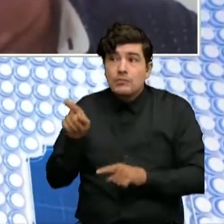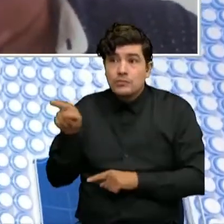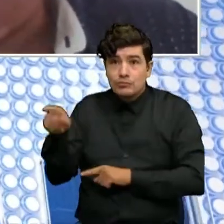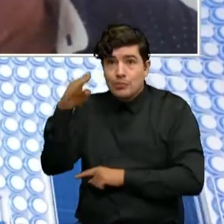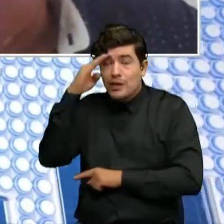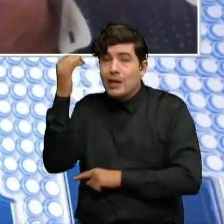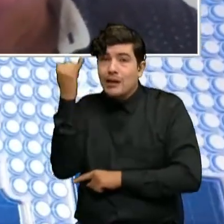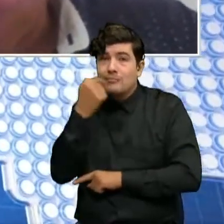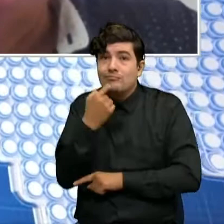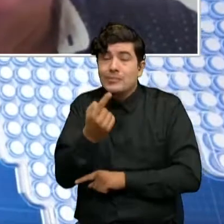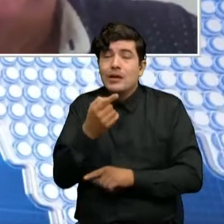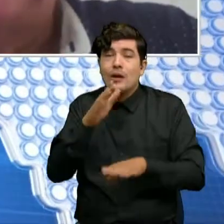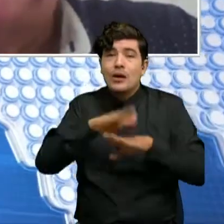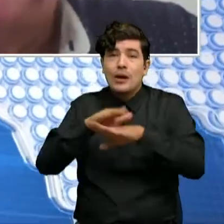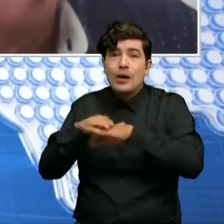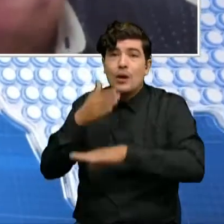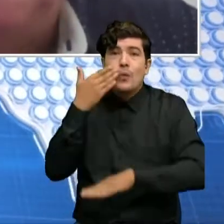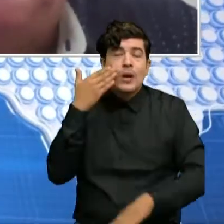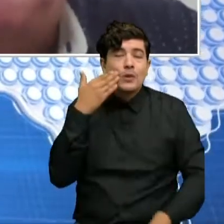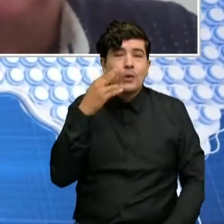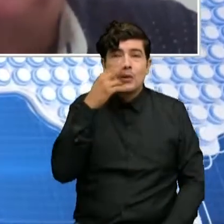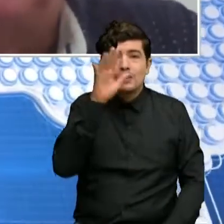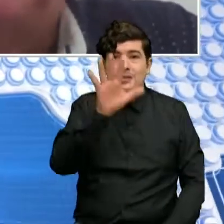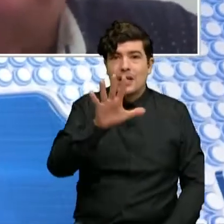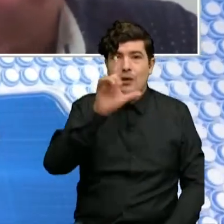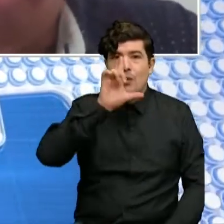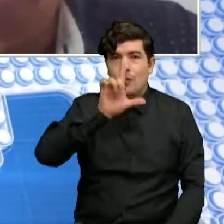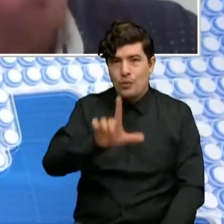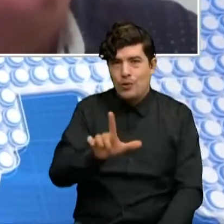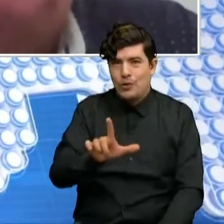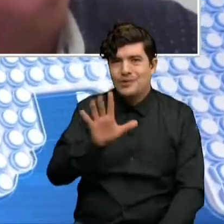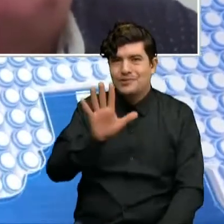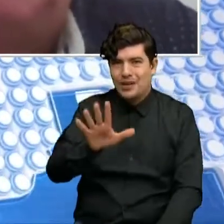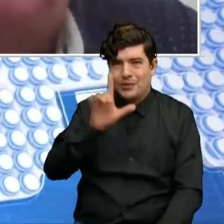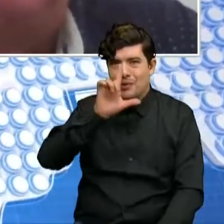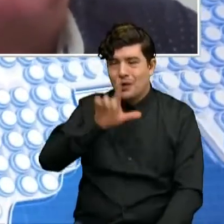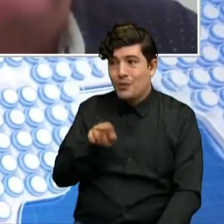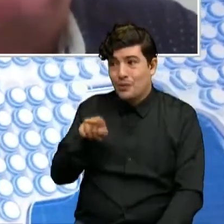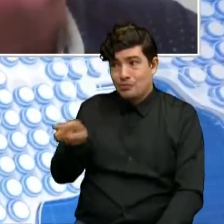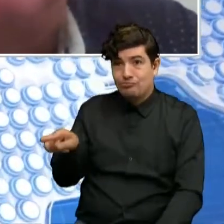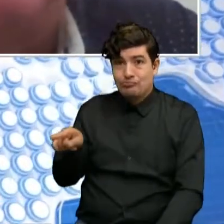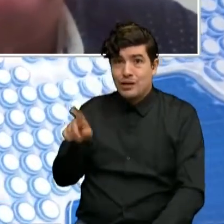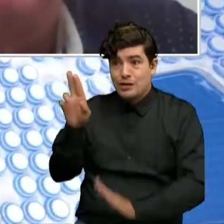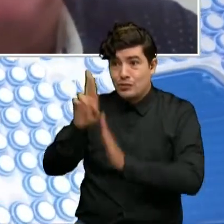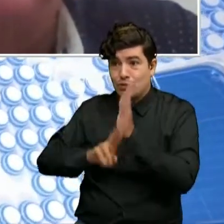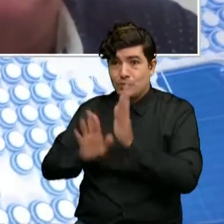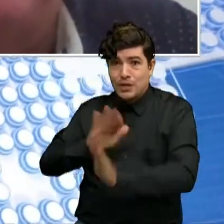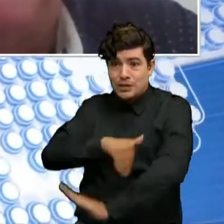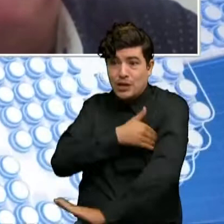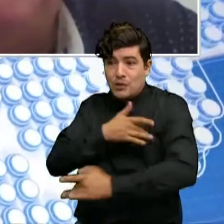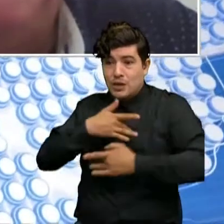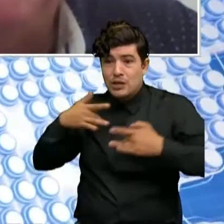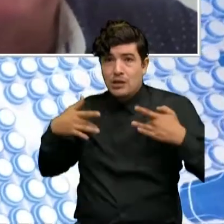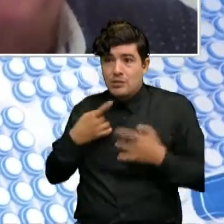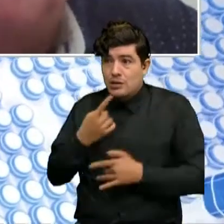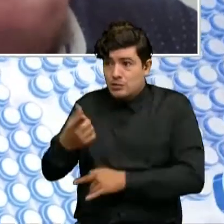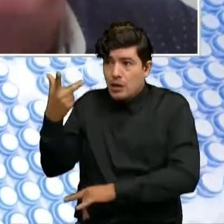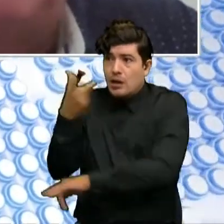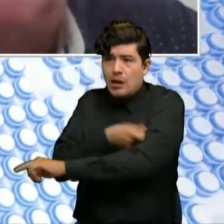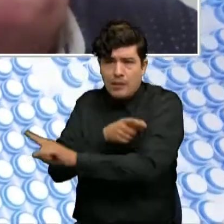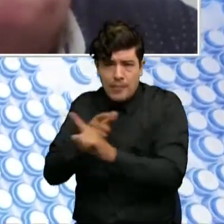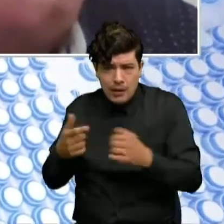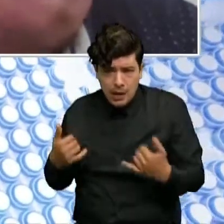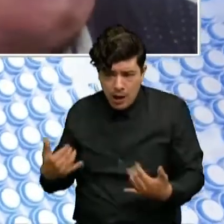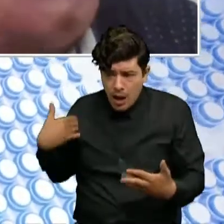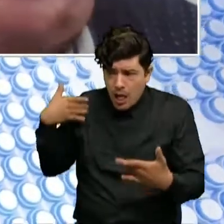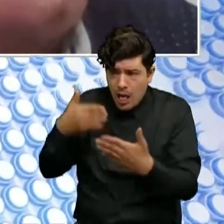junio salió la resolución del Ministerio de Salud que los iban a vacunar, pero hasta el momento que yo sepa no lo